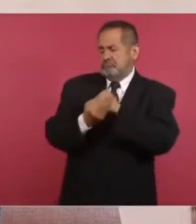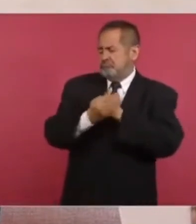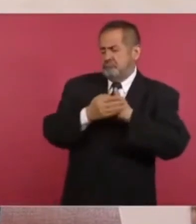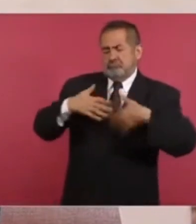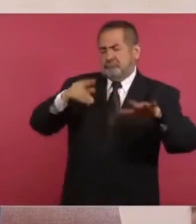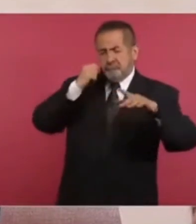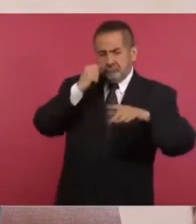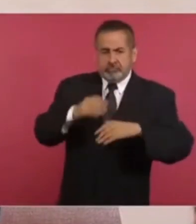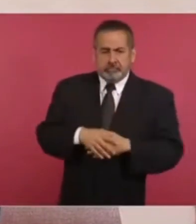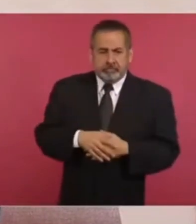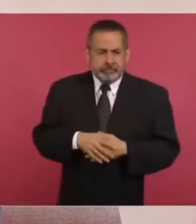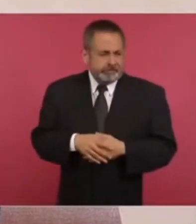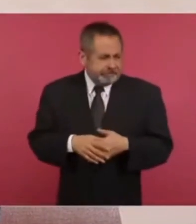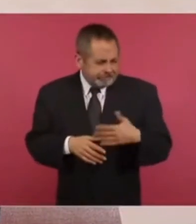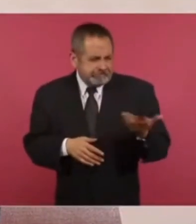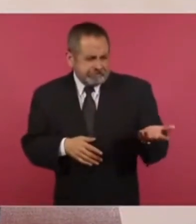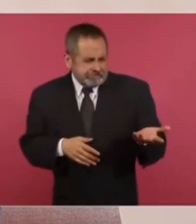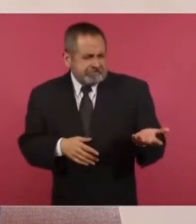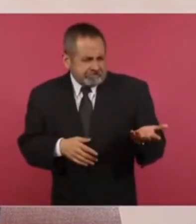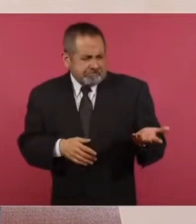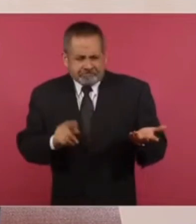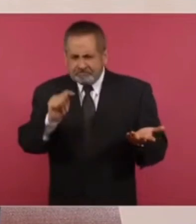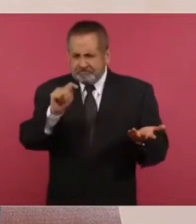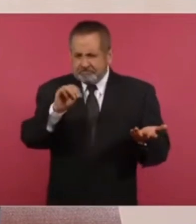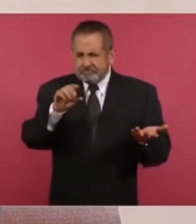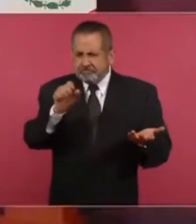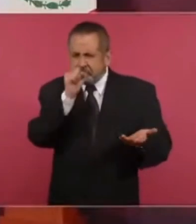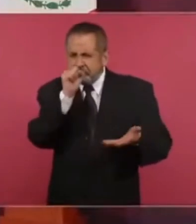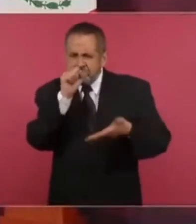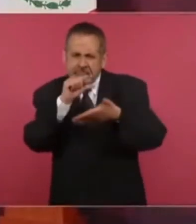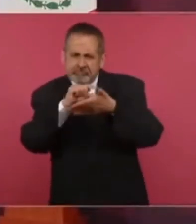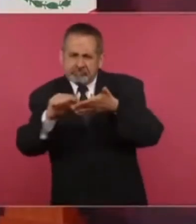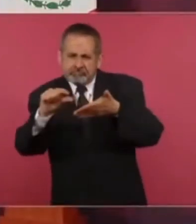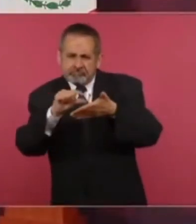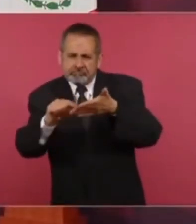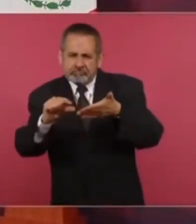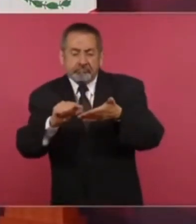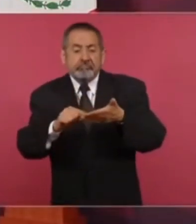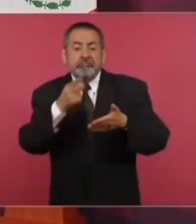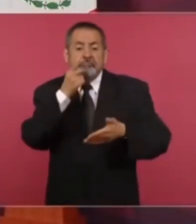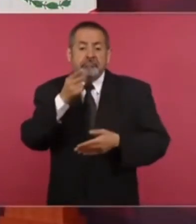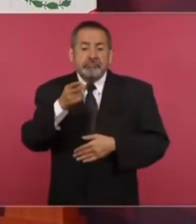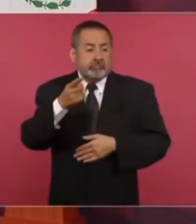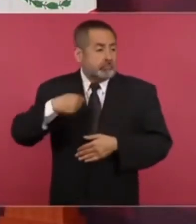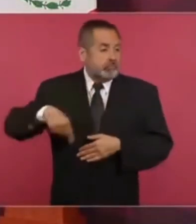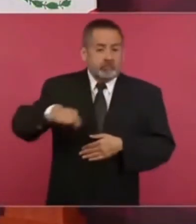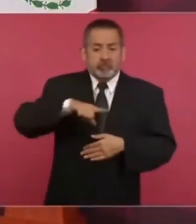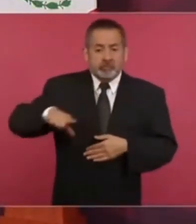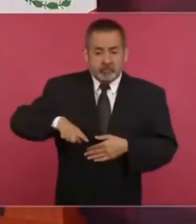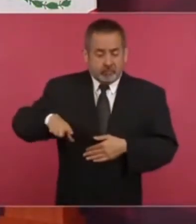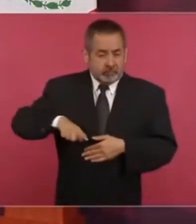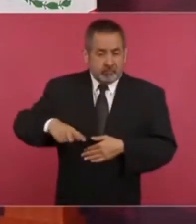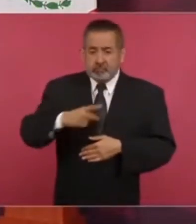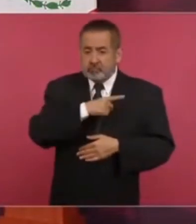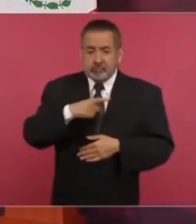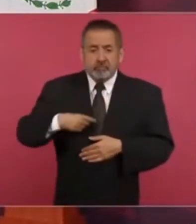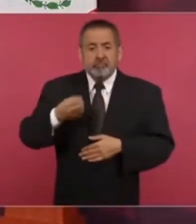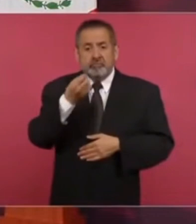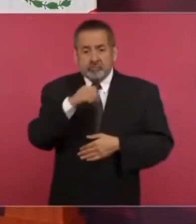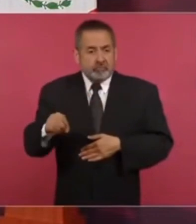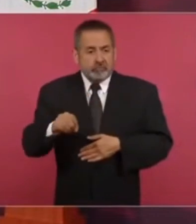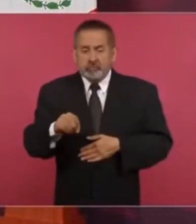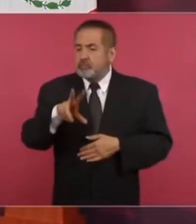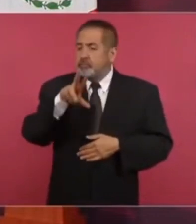hay una cláusula en el tratado donde estamos obligados los gobiernos a no